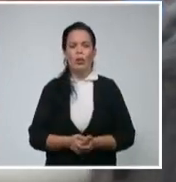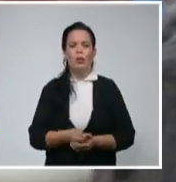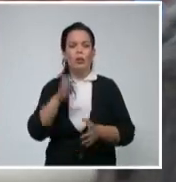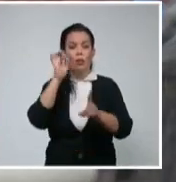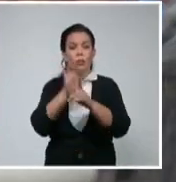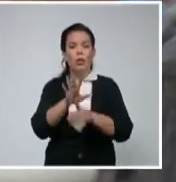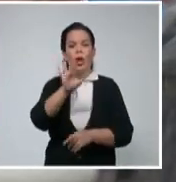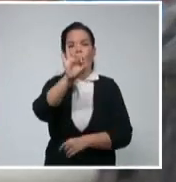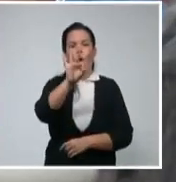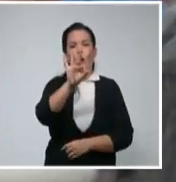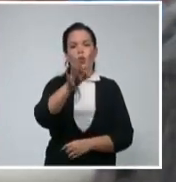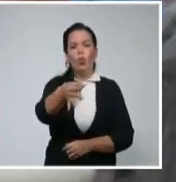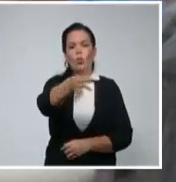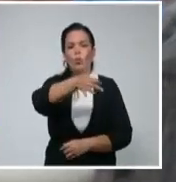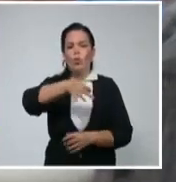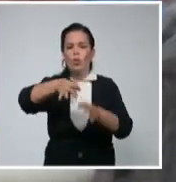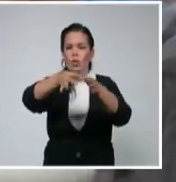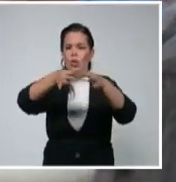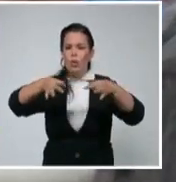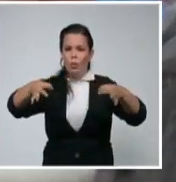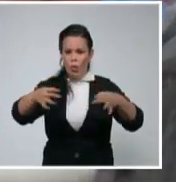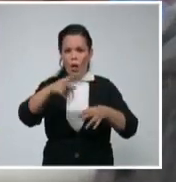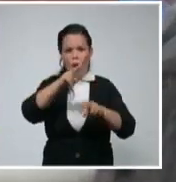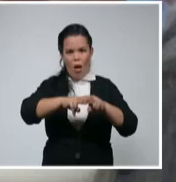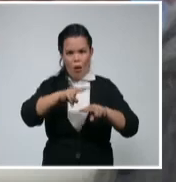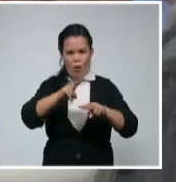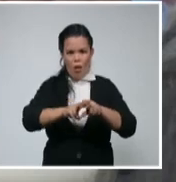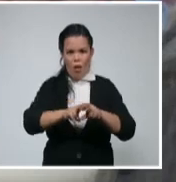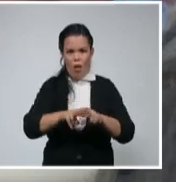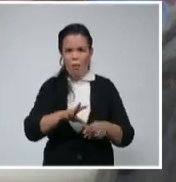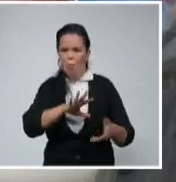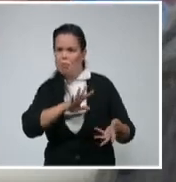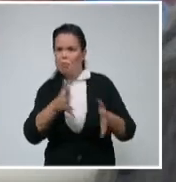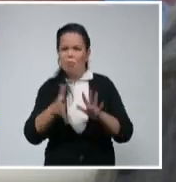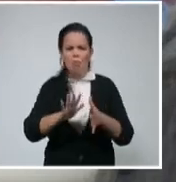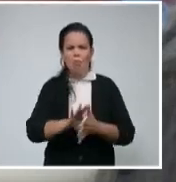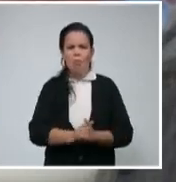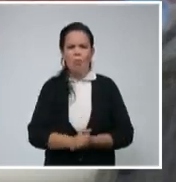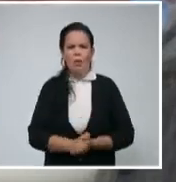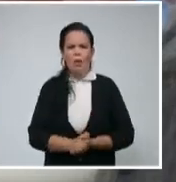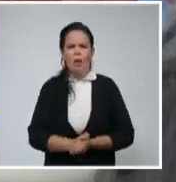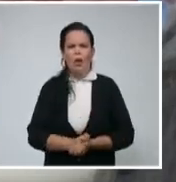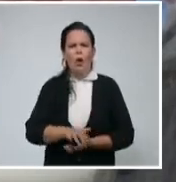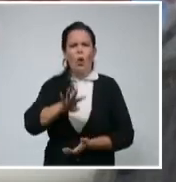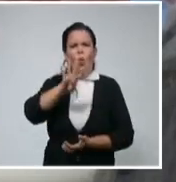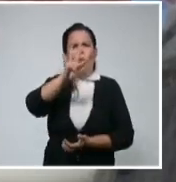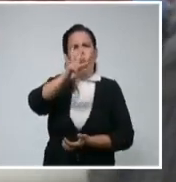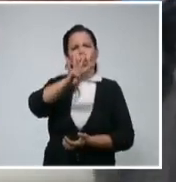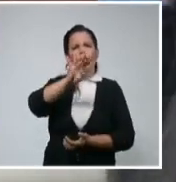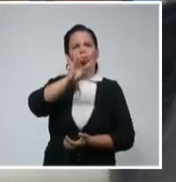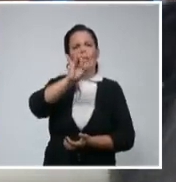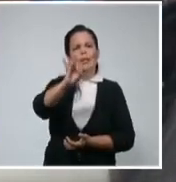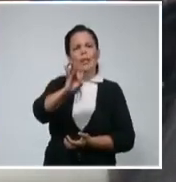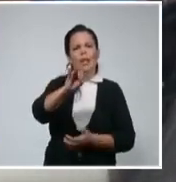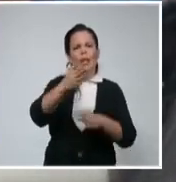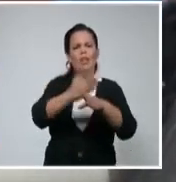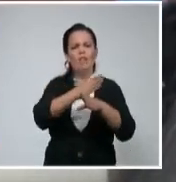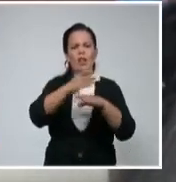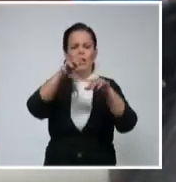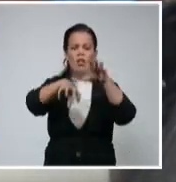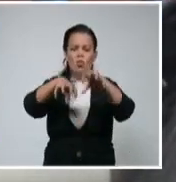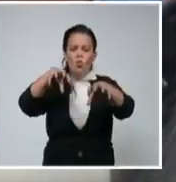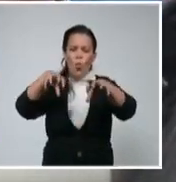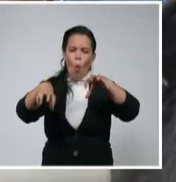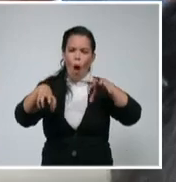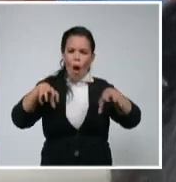municipios de La Habana, en aproximadamente unos 47 puntos de vacunación, que es lo que estamos